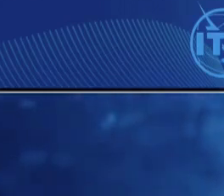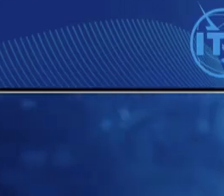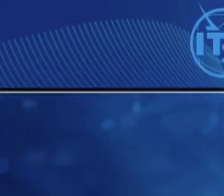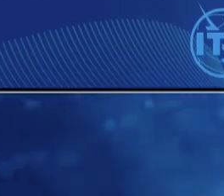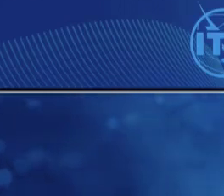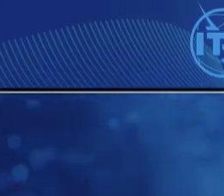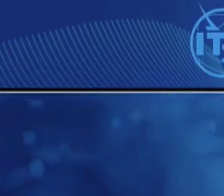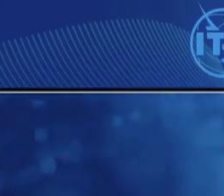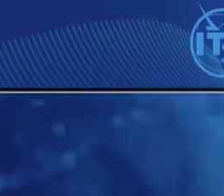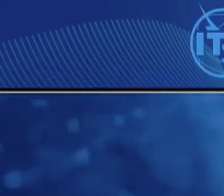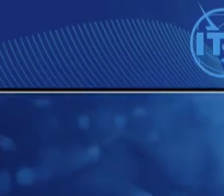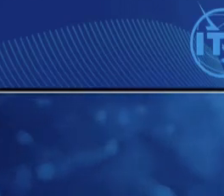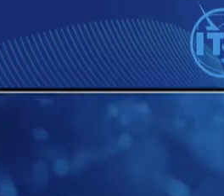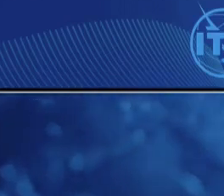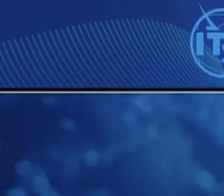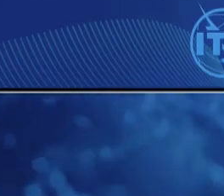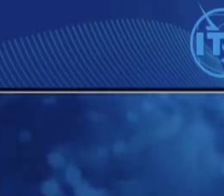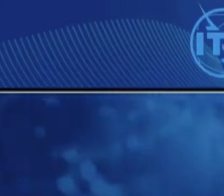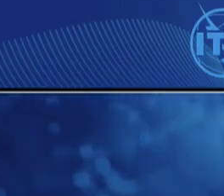Bueno, buenos días nuevamente.